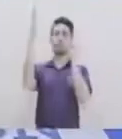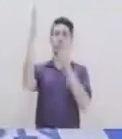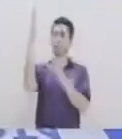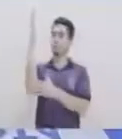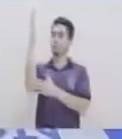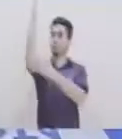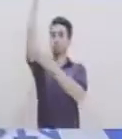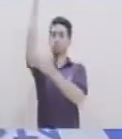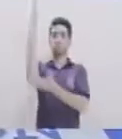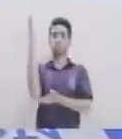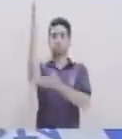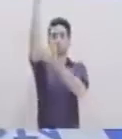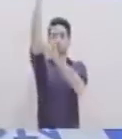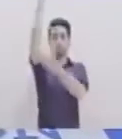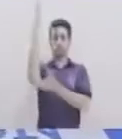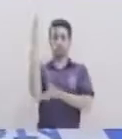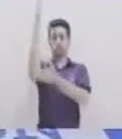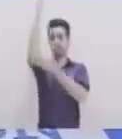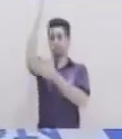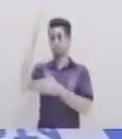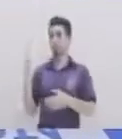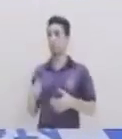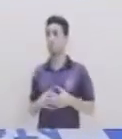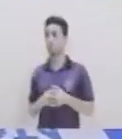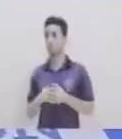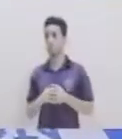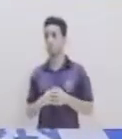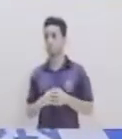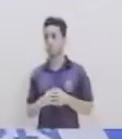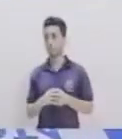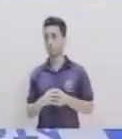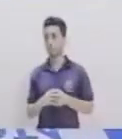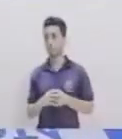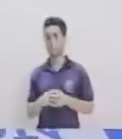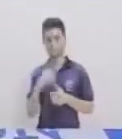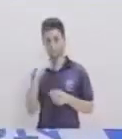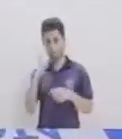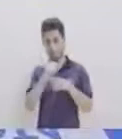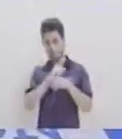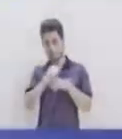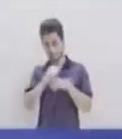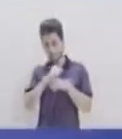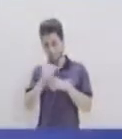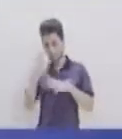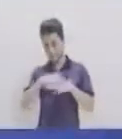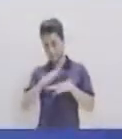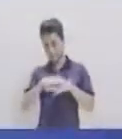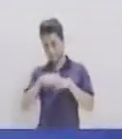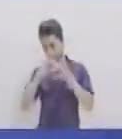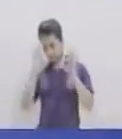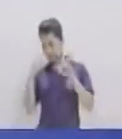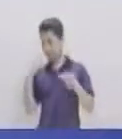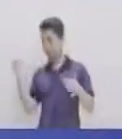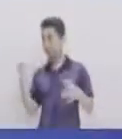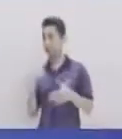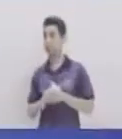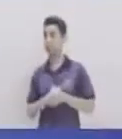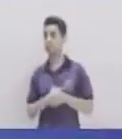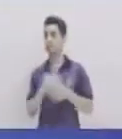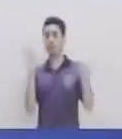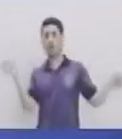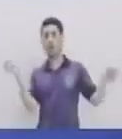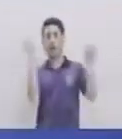mantenerla Acá recta Y el pie jalado Hacia tu cuerpo No acá arriba Sigo trabajando Trabaja la otra pierna También